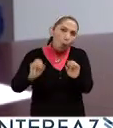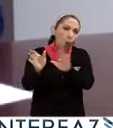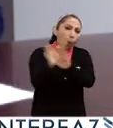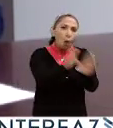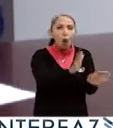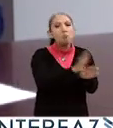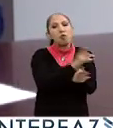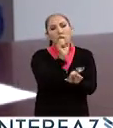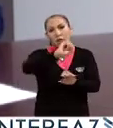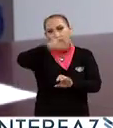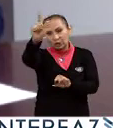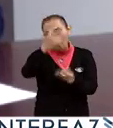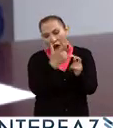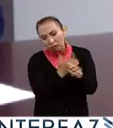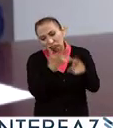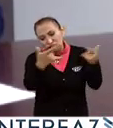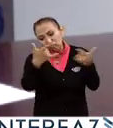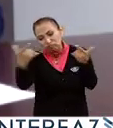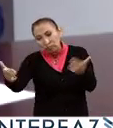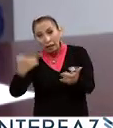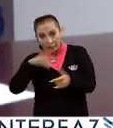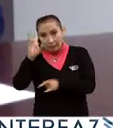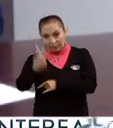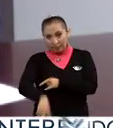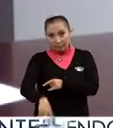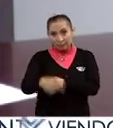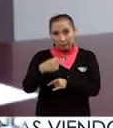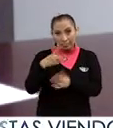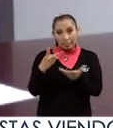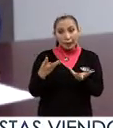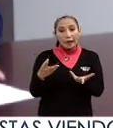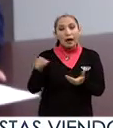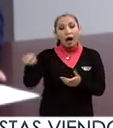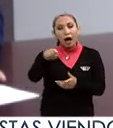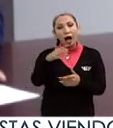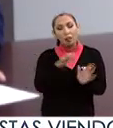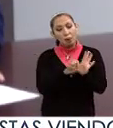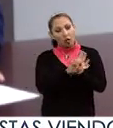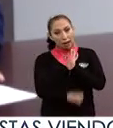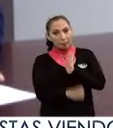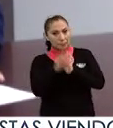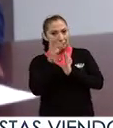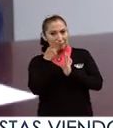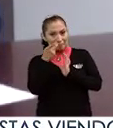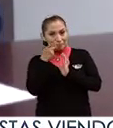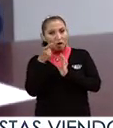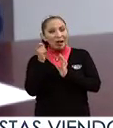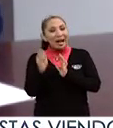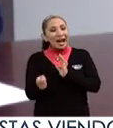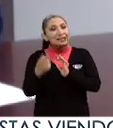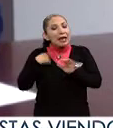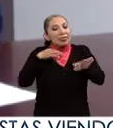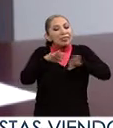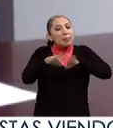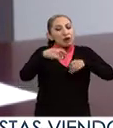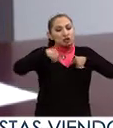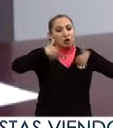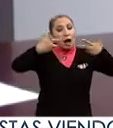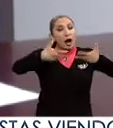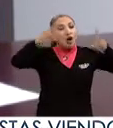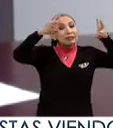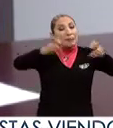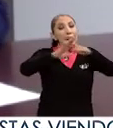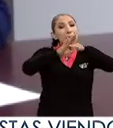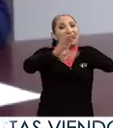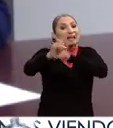profesional, y efectivamente la referencia que se hacía era al trabajo que he hecho en temas